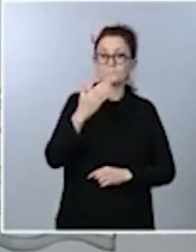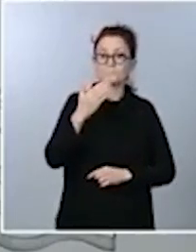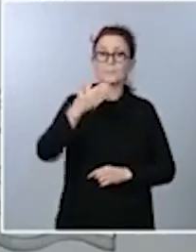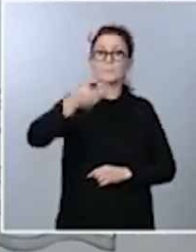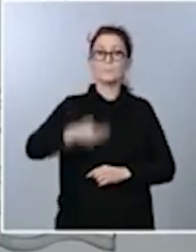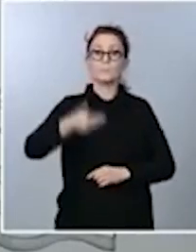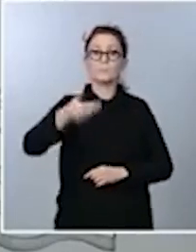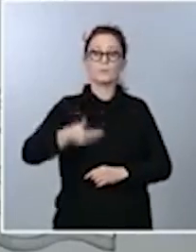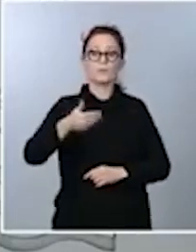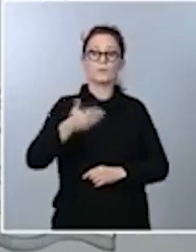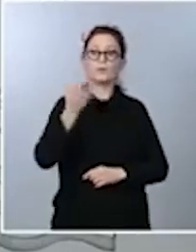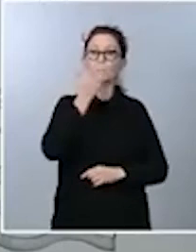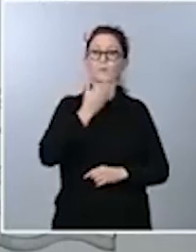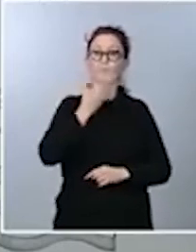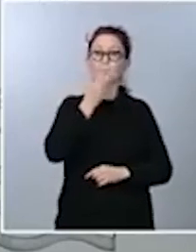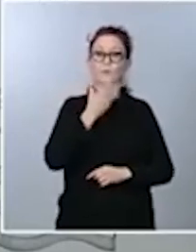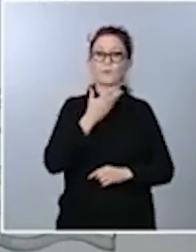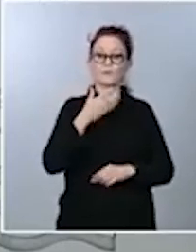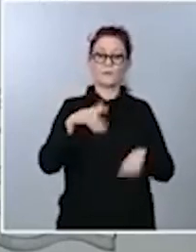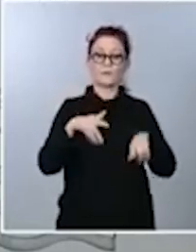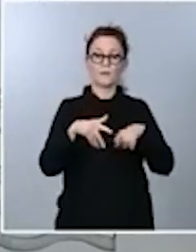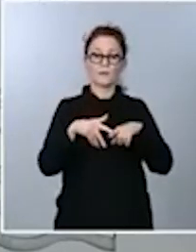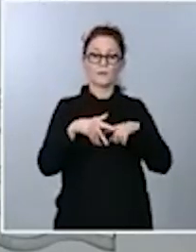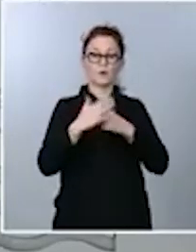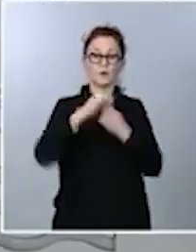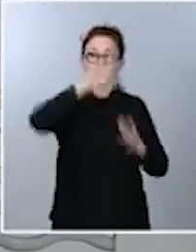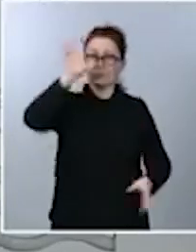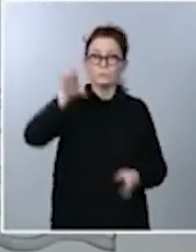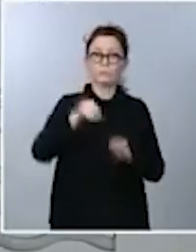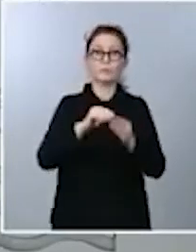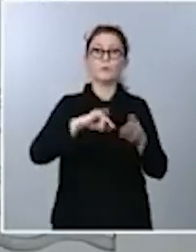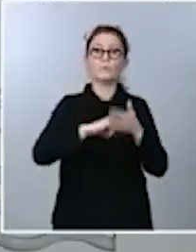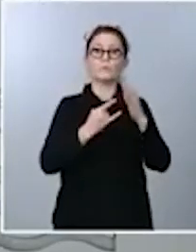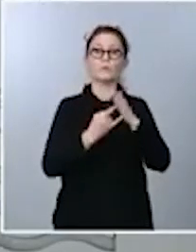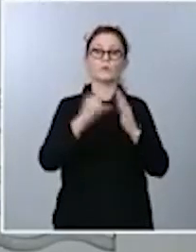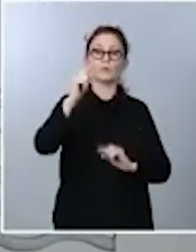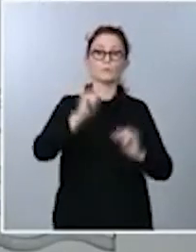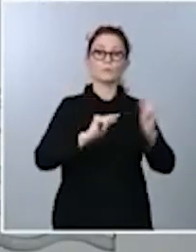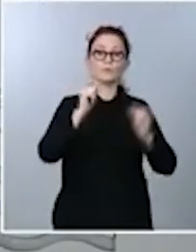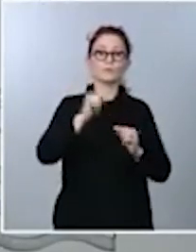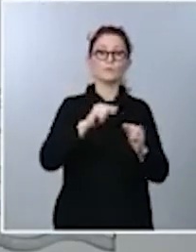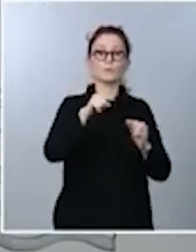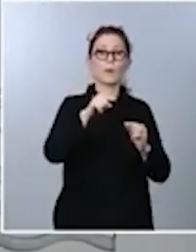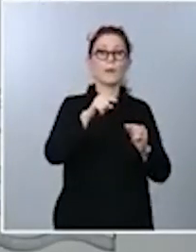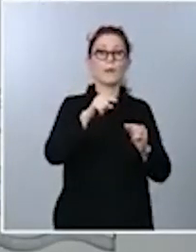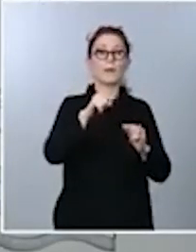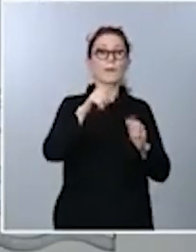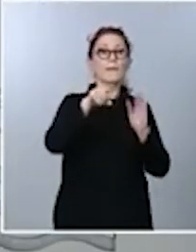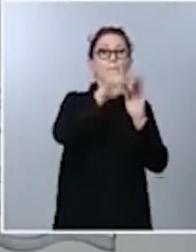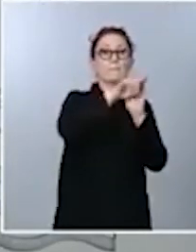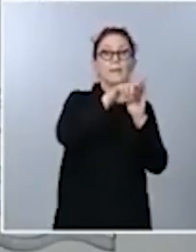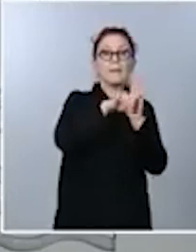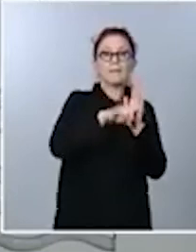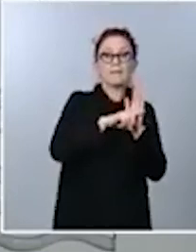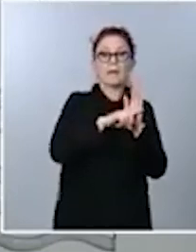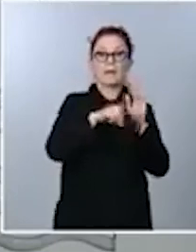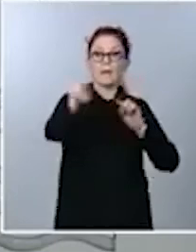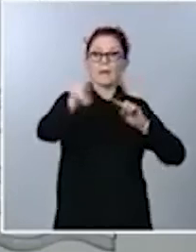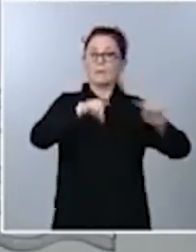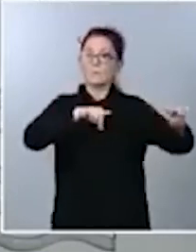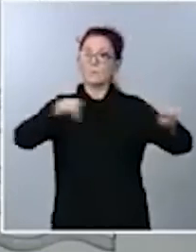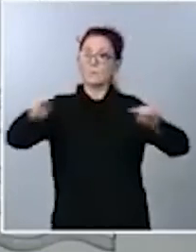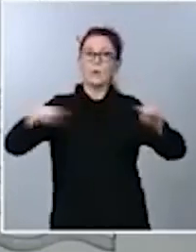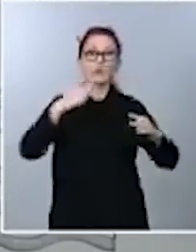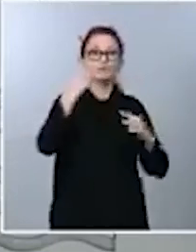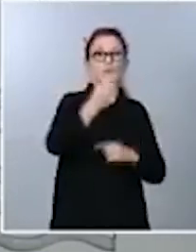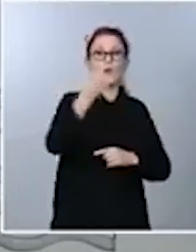cuerpo global del proyecto de presupuesto. Ninguna medida aislada se puede comparar ni se puede medir si no sabemos